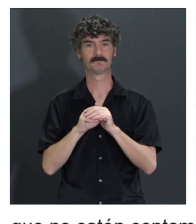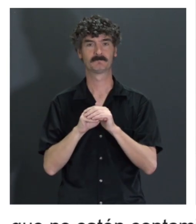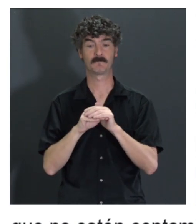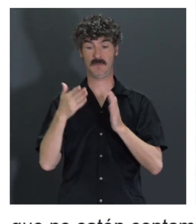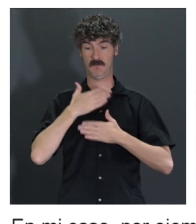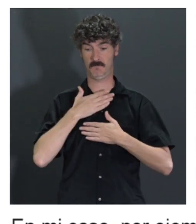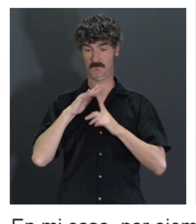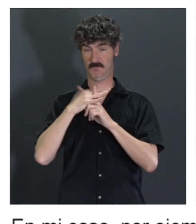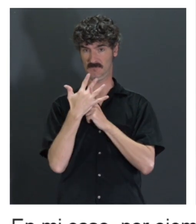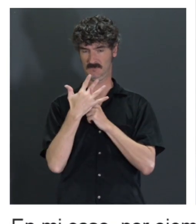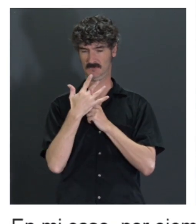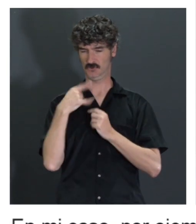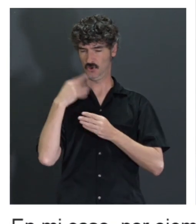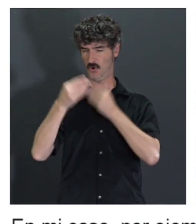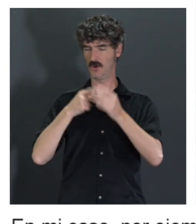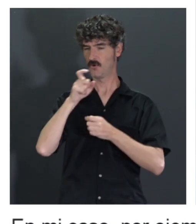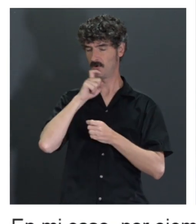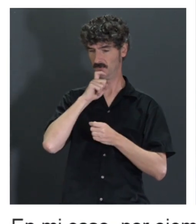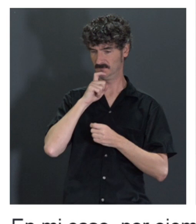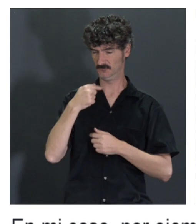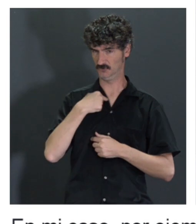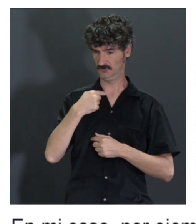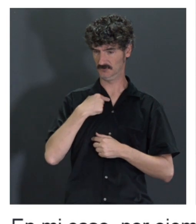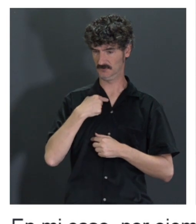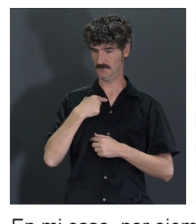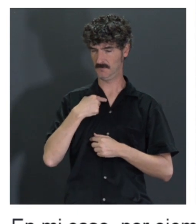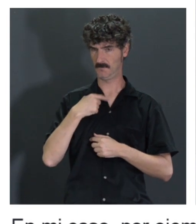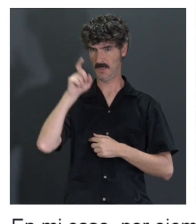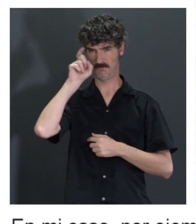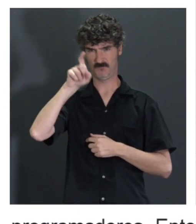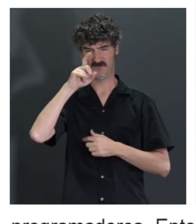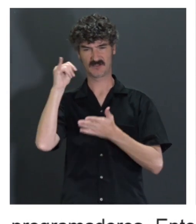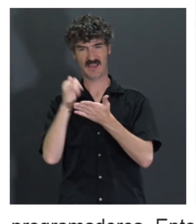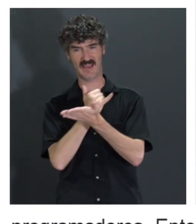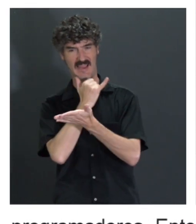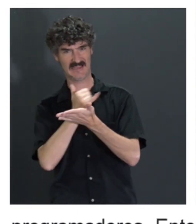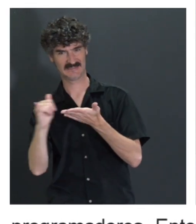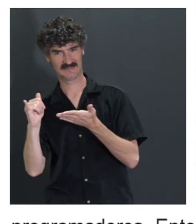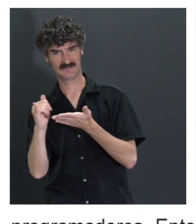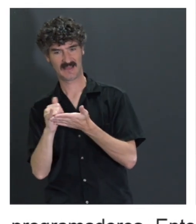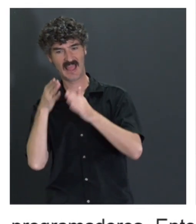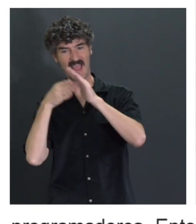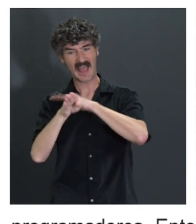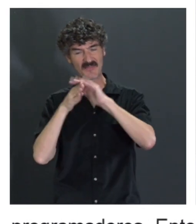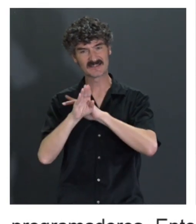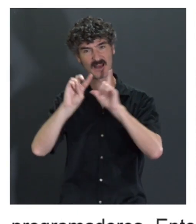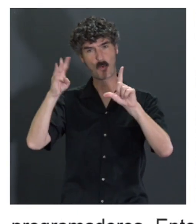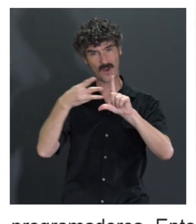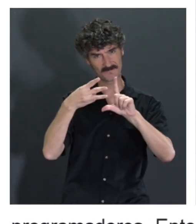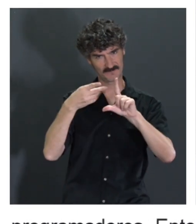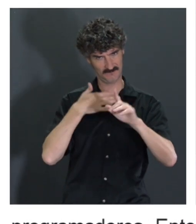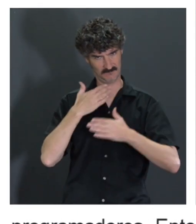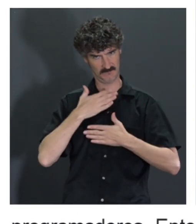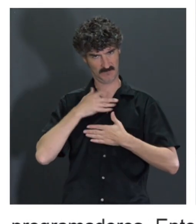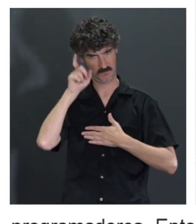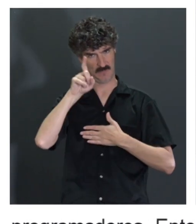¿cómo lo hago? Pues bueno, yo precisamente soy profesora de una asignatura que habréis o le encantaría de accesibilidad web. Entonces,